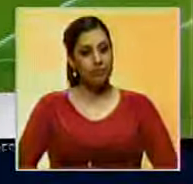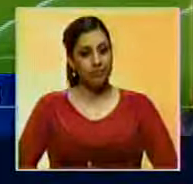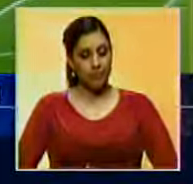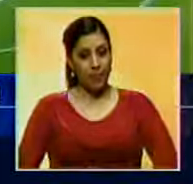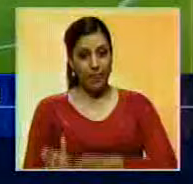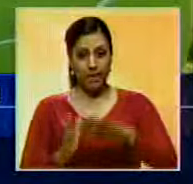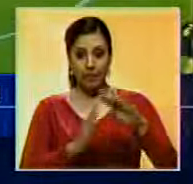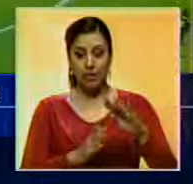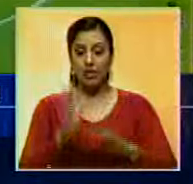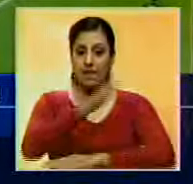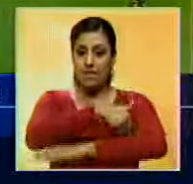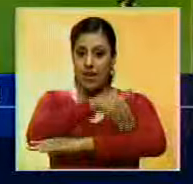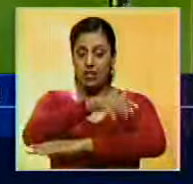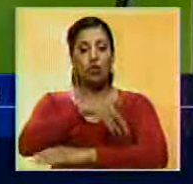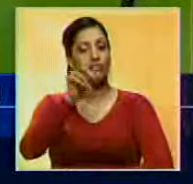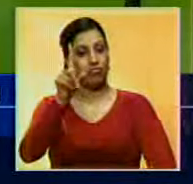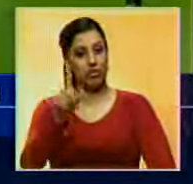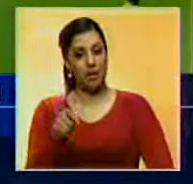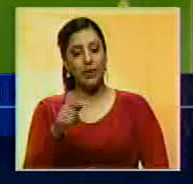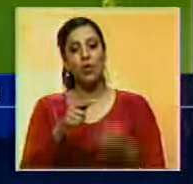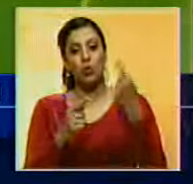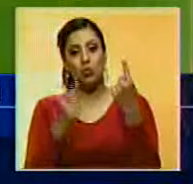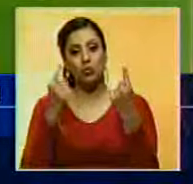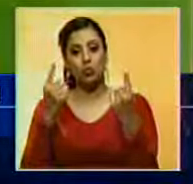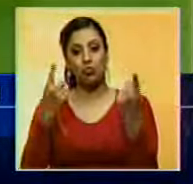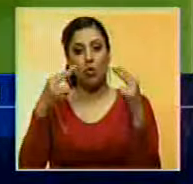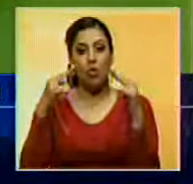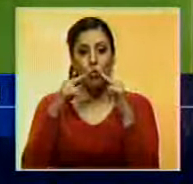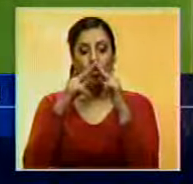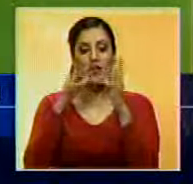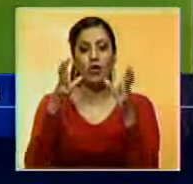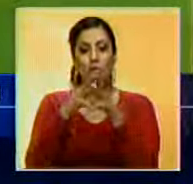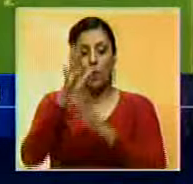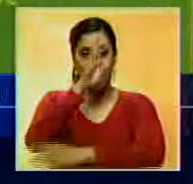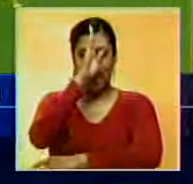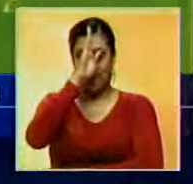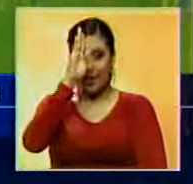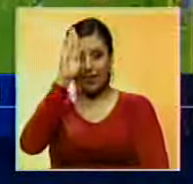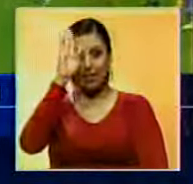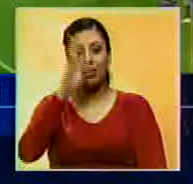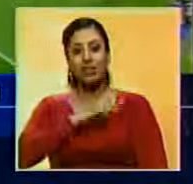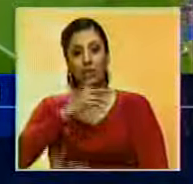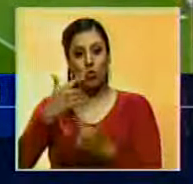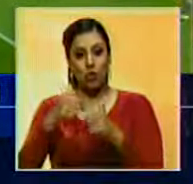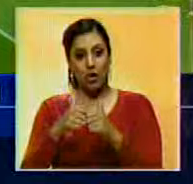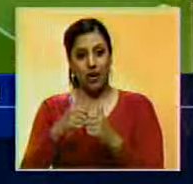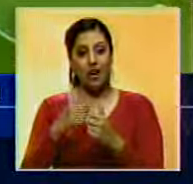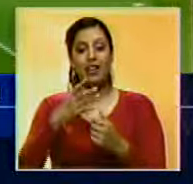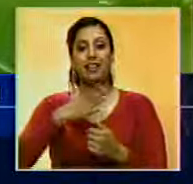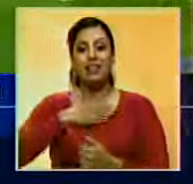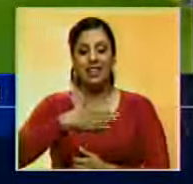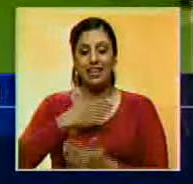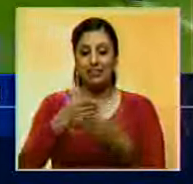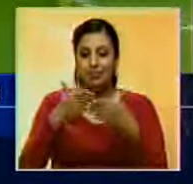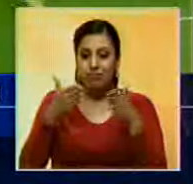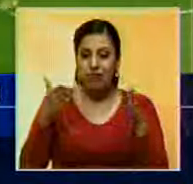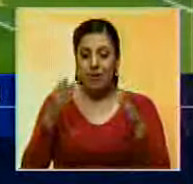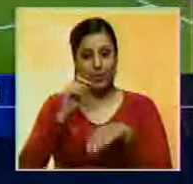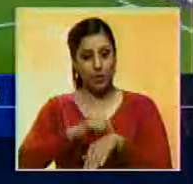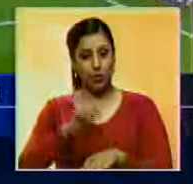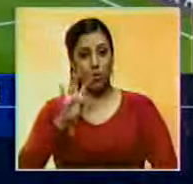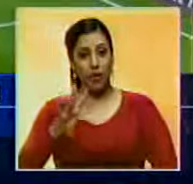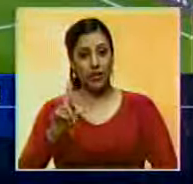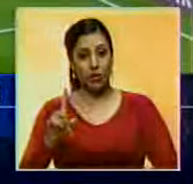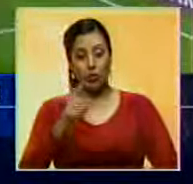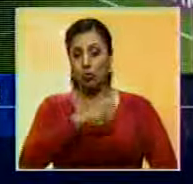Por su parte, el Barcelona también empató a uno en un encuentro ante el Atlético de Madrid, disputado en el Camp Nou. El marcador abrió en el minuto